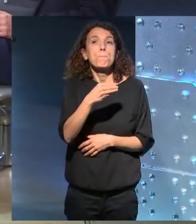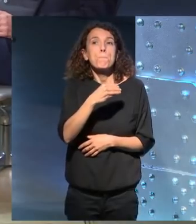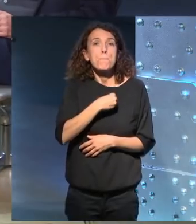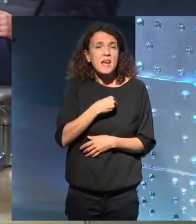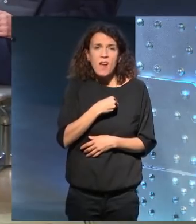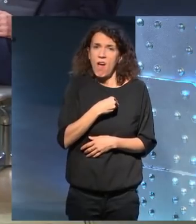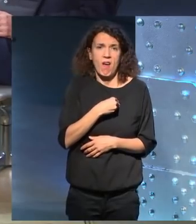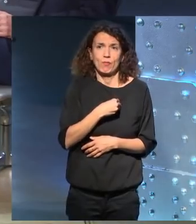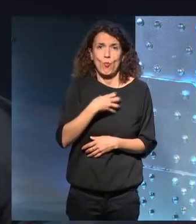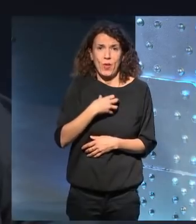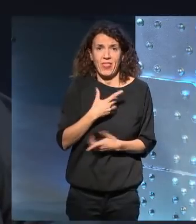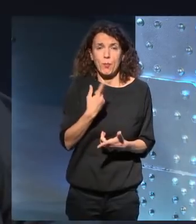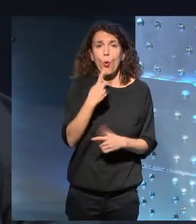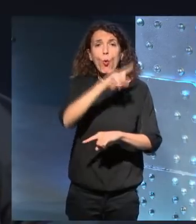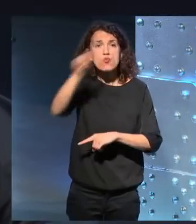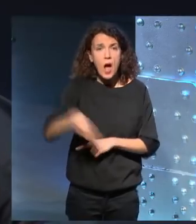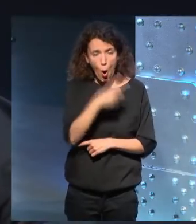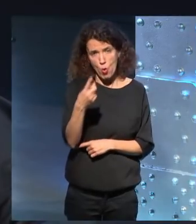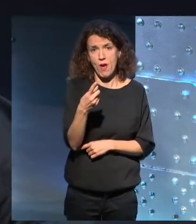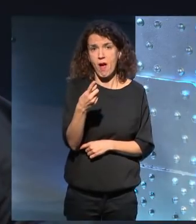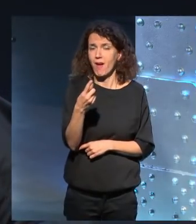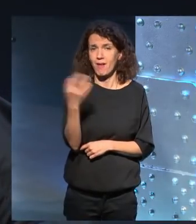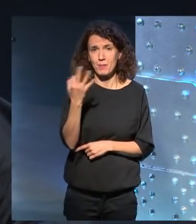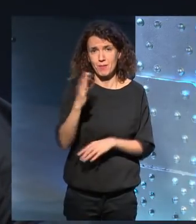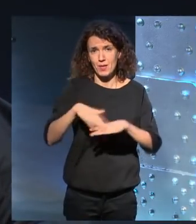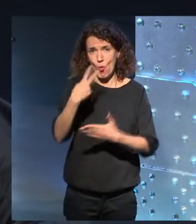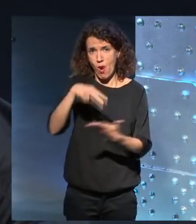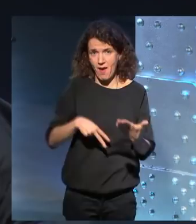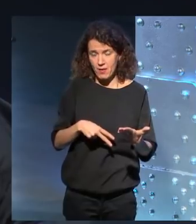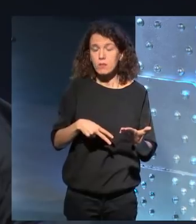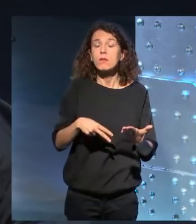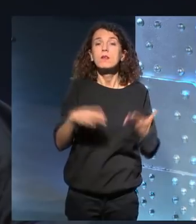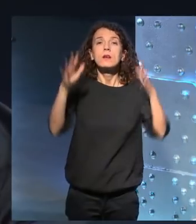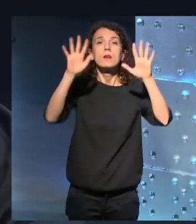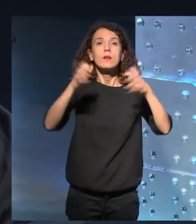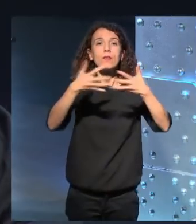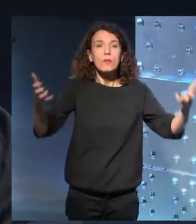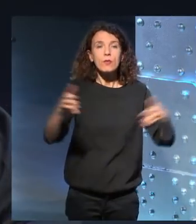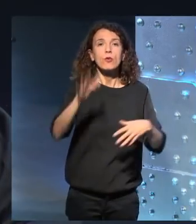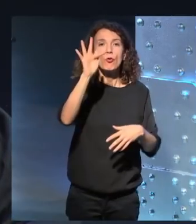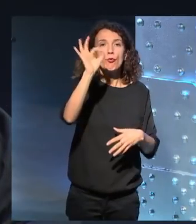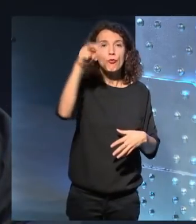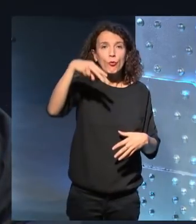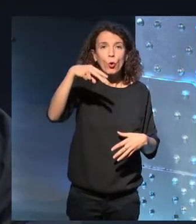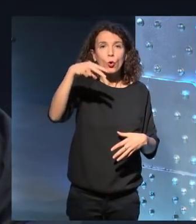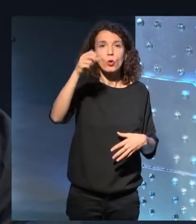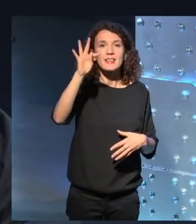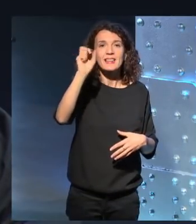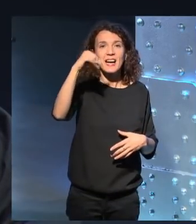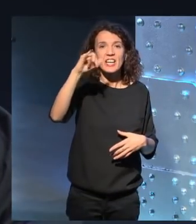a una hora de lectura. Sí, es una cita de Fontenelle. Hay que ponerla en su época. Fontenelle fue uno de estos